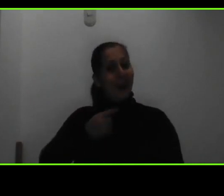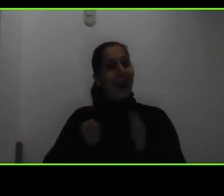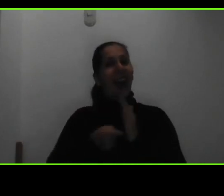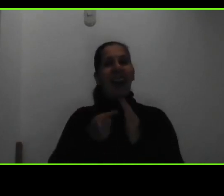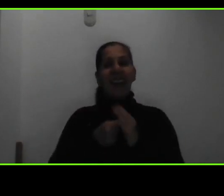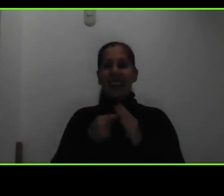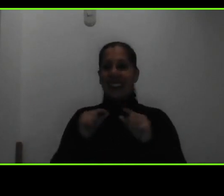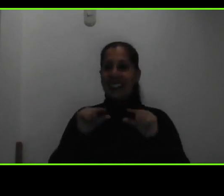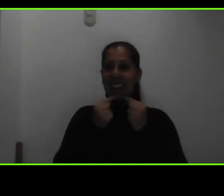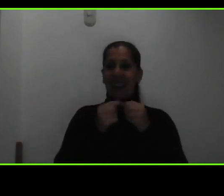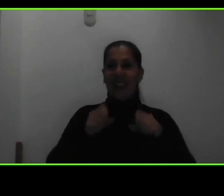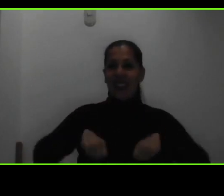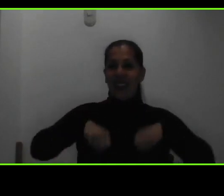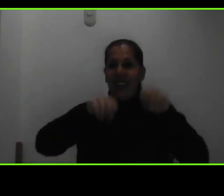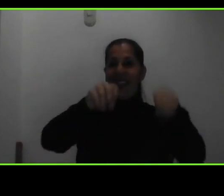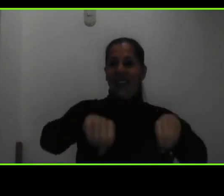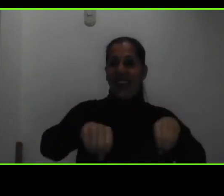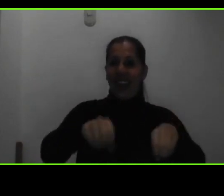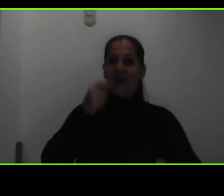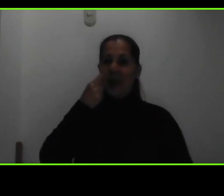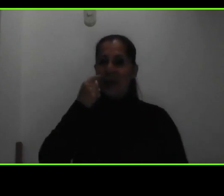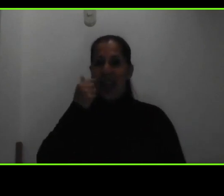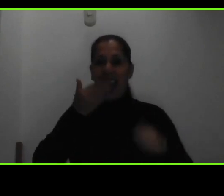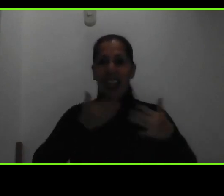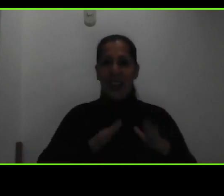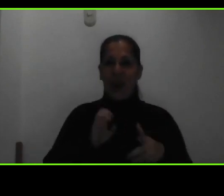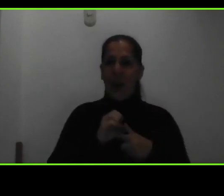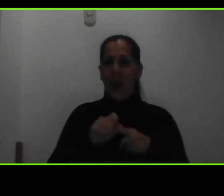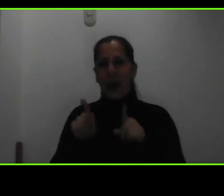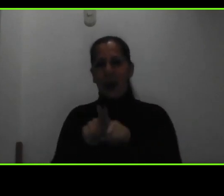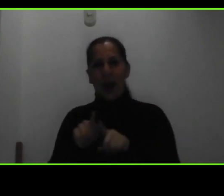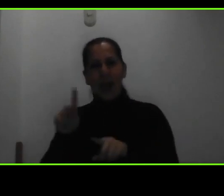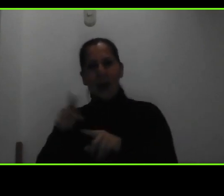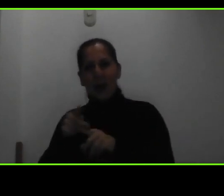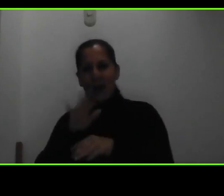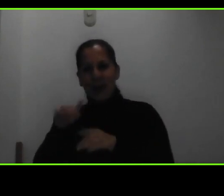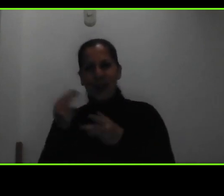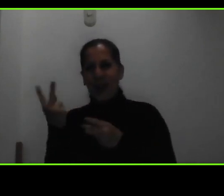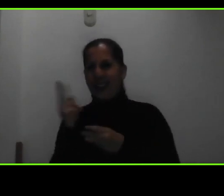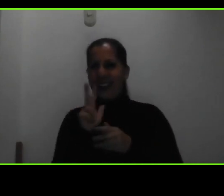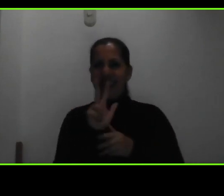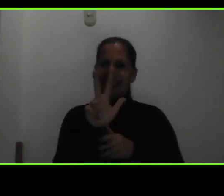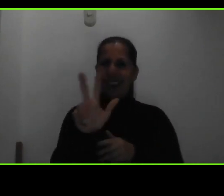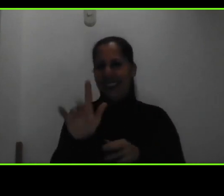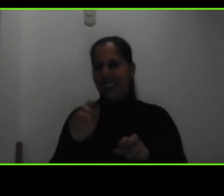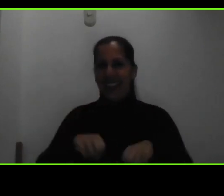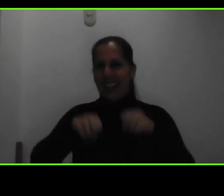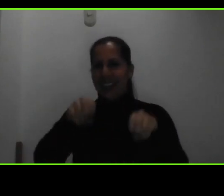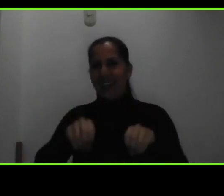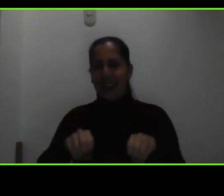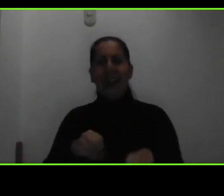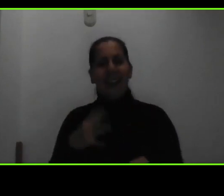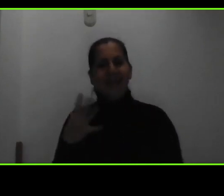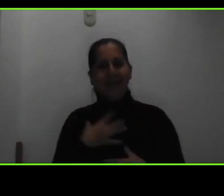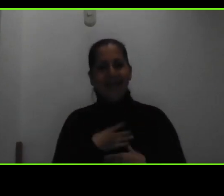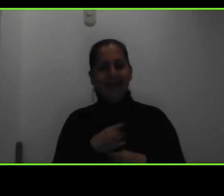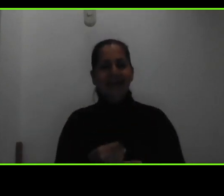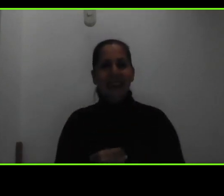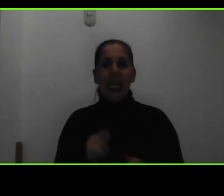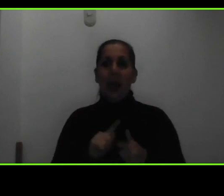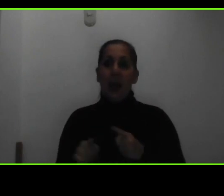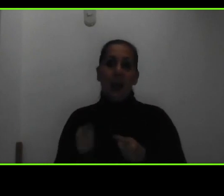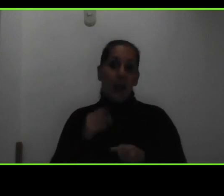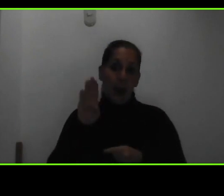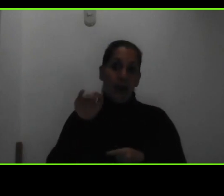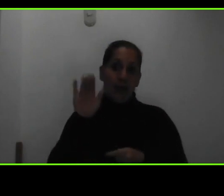está un papá un hijo o dos hermanos o primos pero entonces eso no hay restricción si lo que esta beca mide